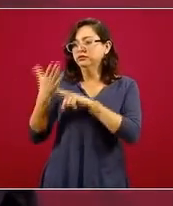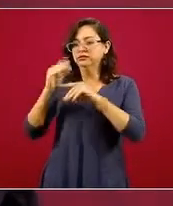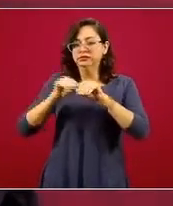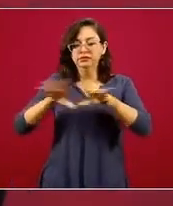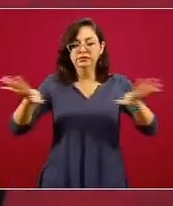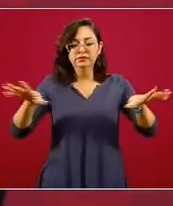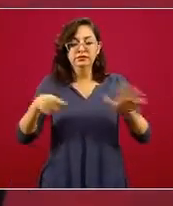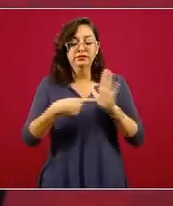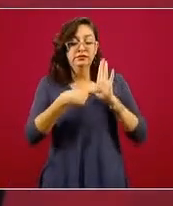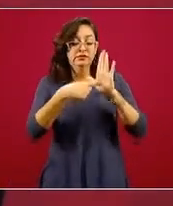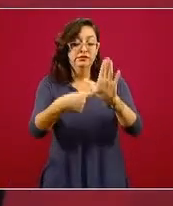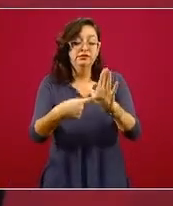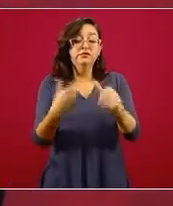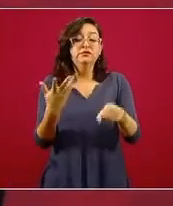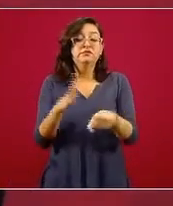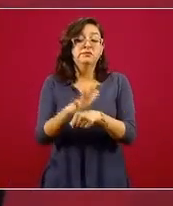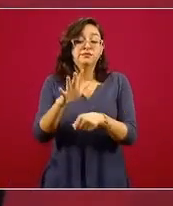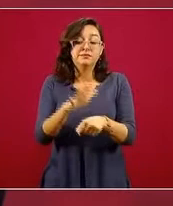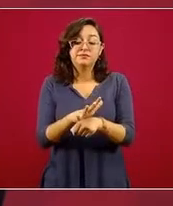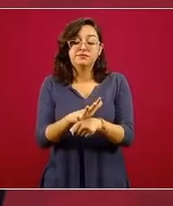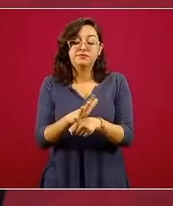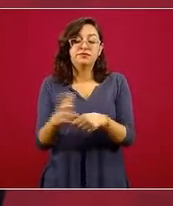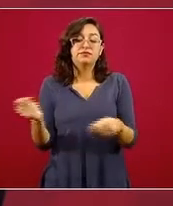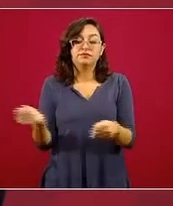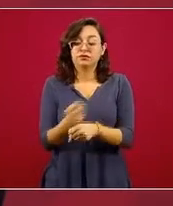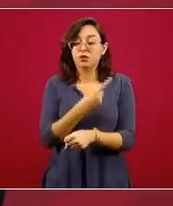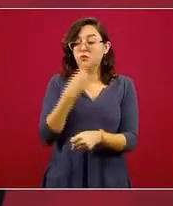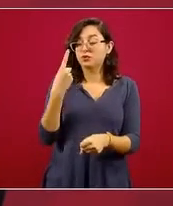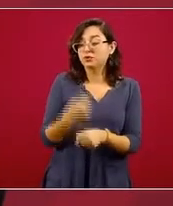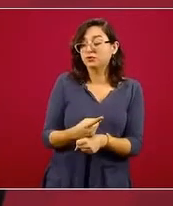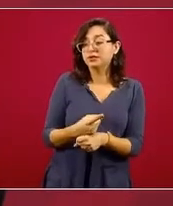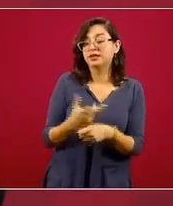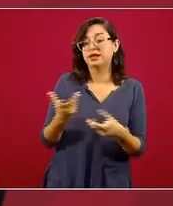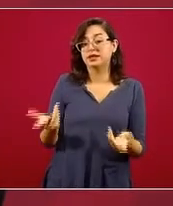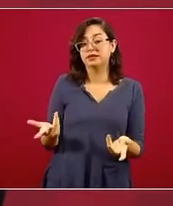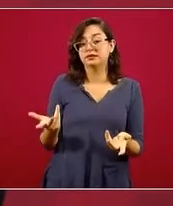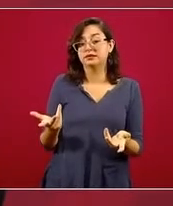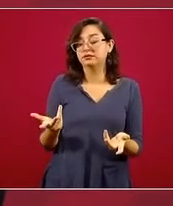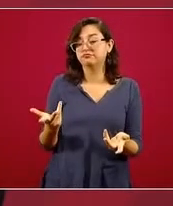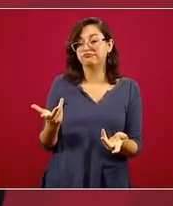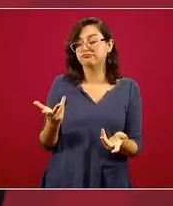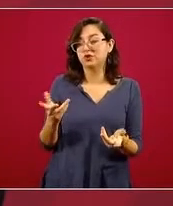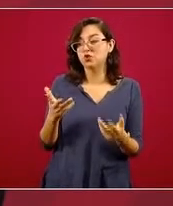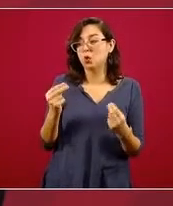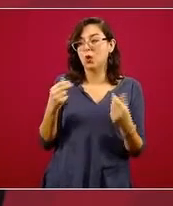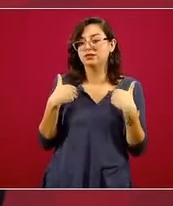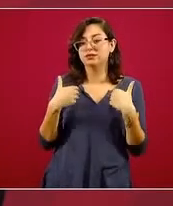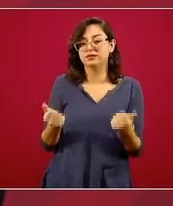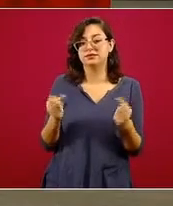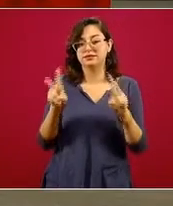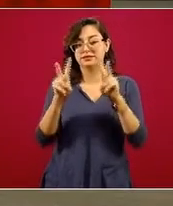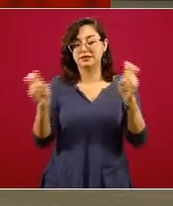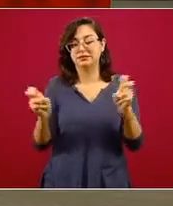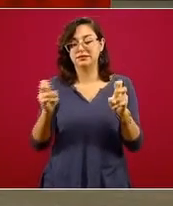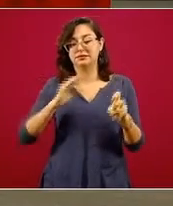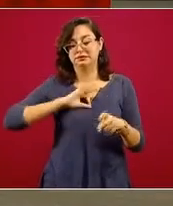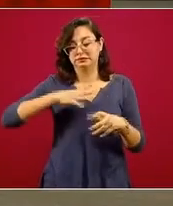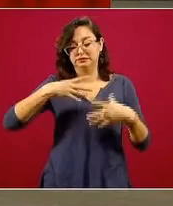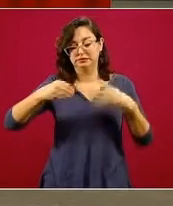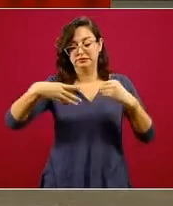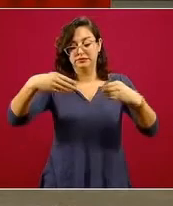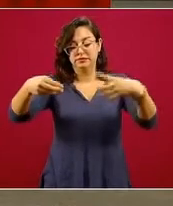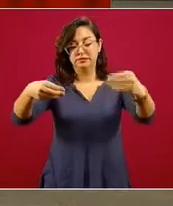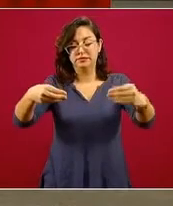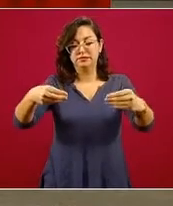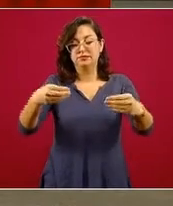oportunidad todavía no aprovechada para entender la epidemiología de las enfermedades infecciosas desde una